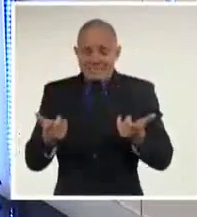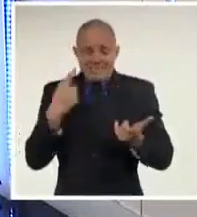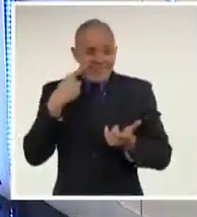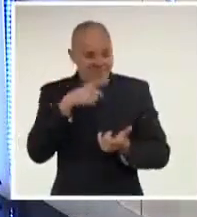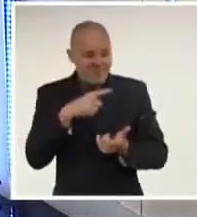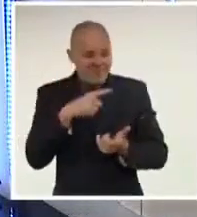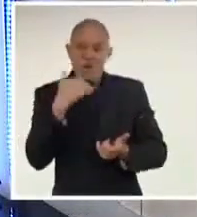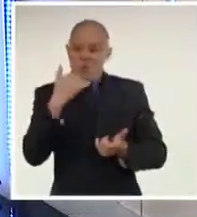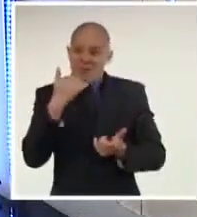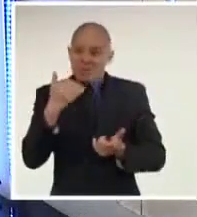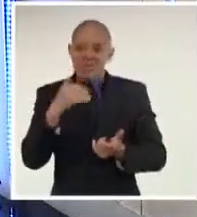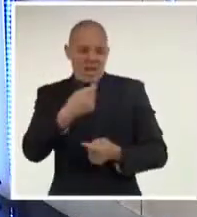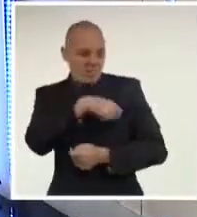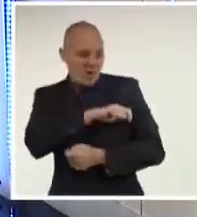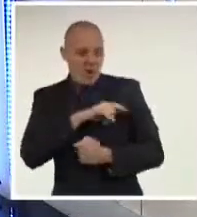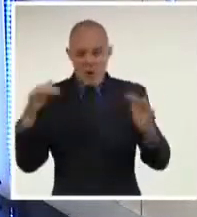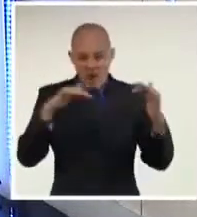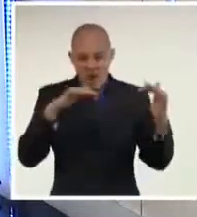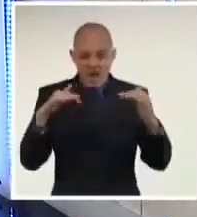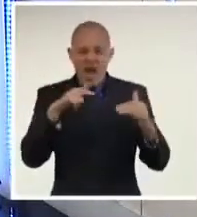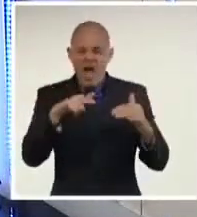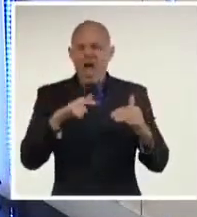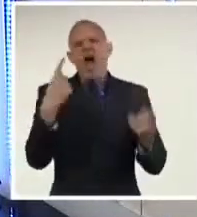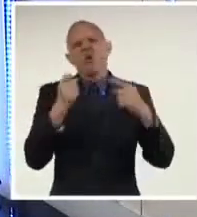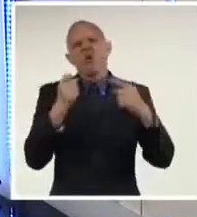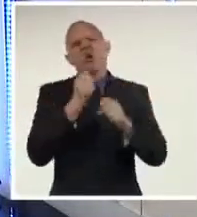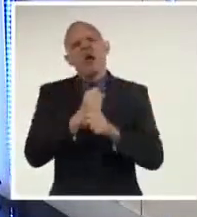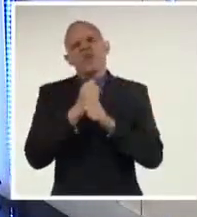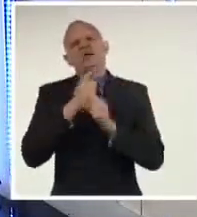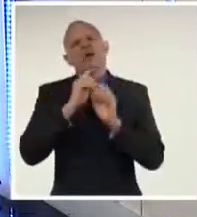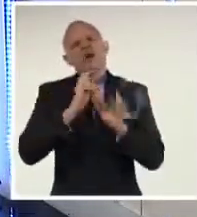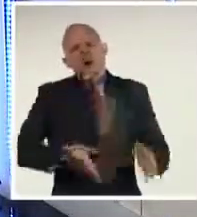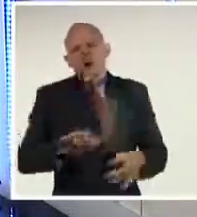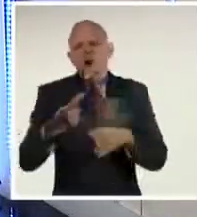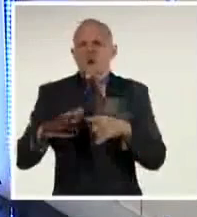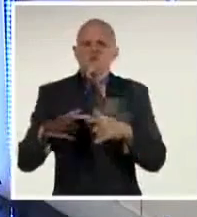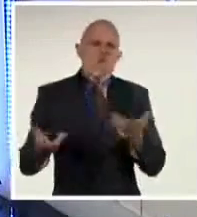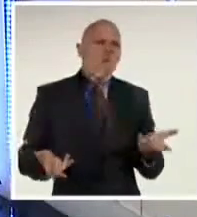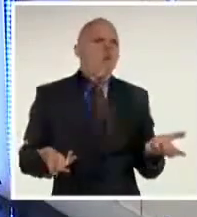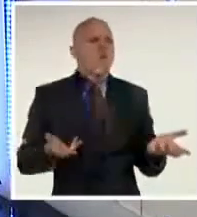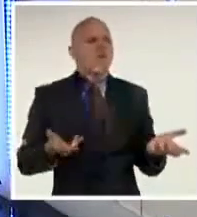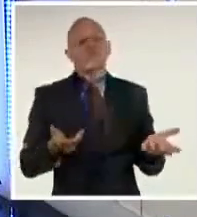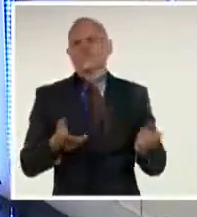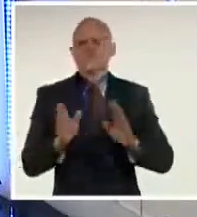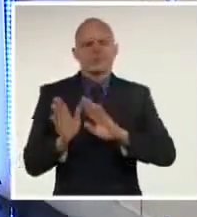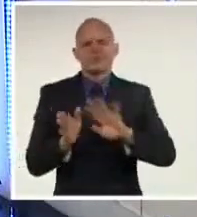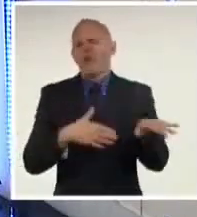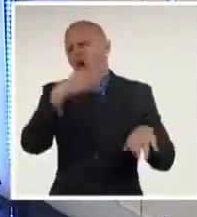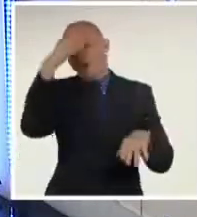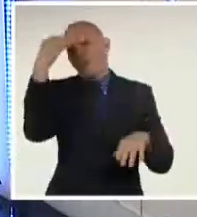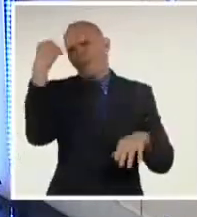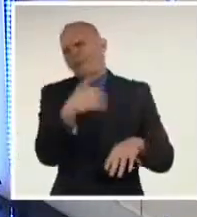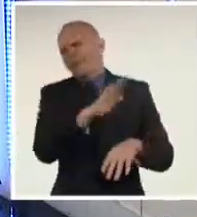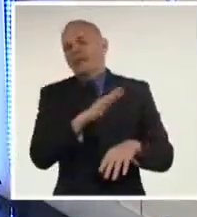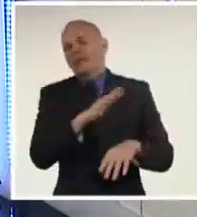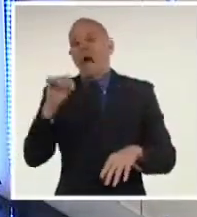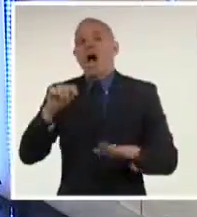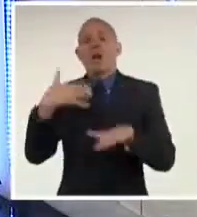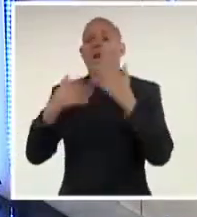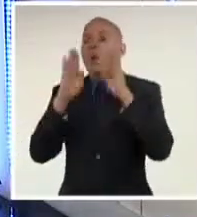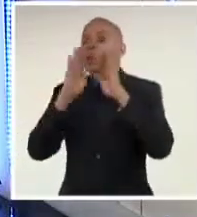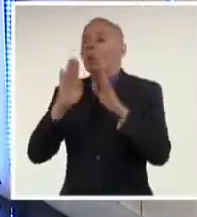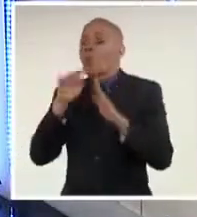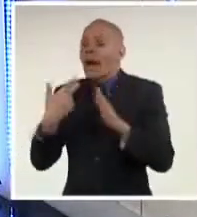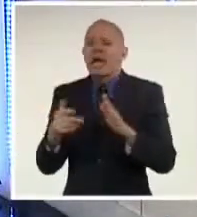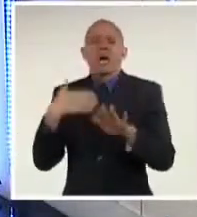Llamó al diálogo que lo que hay que hacer es que pensar en resolver el problema del acceso a agua, los problemas de la agricultura, buscando solucionar